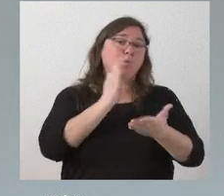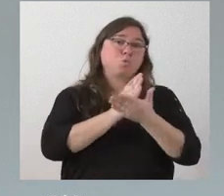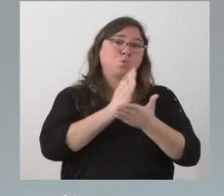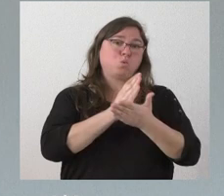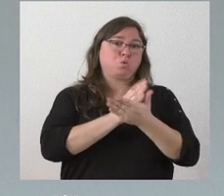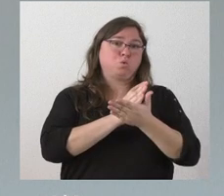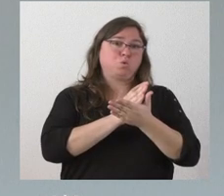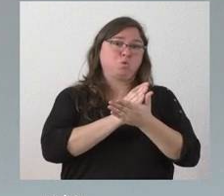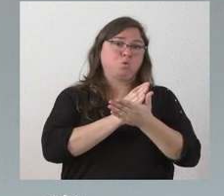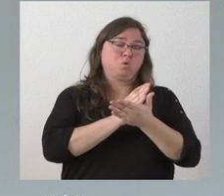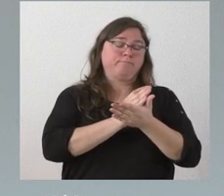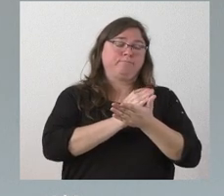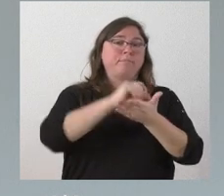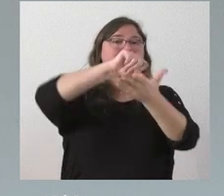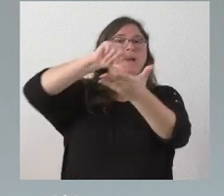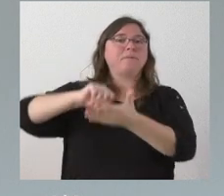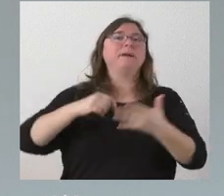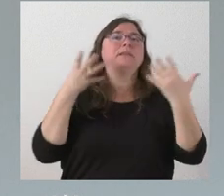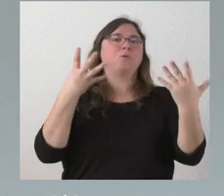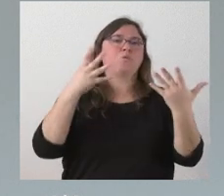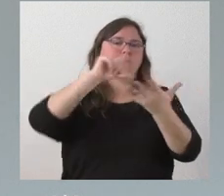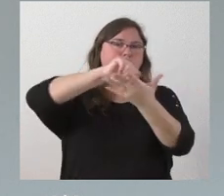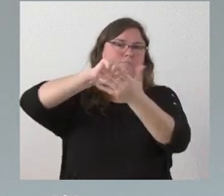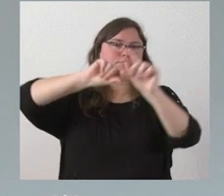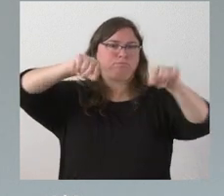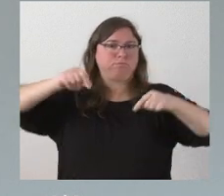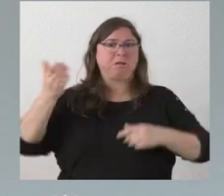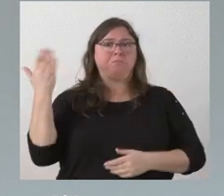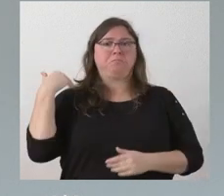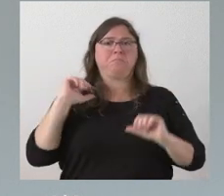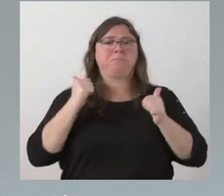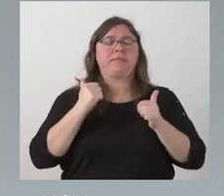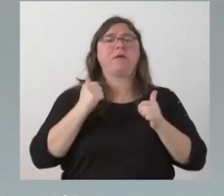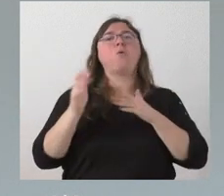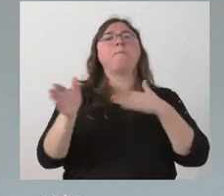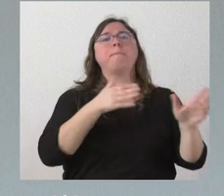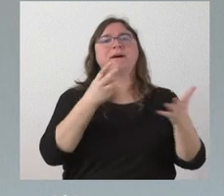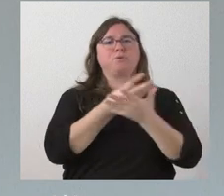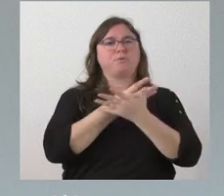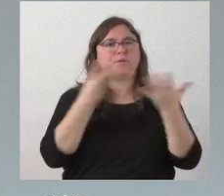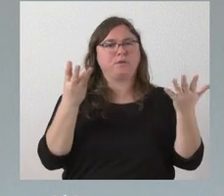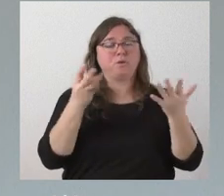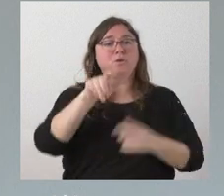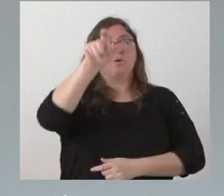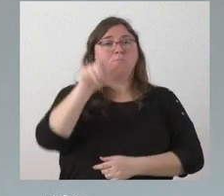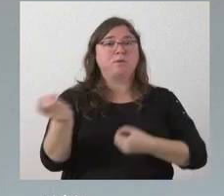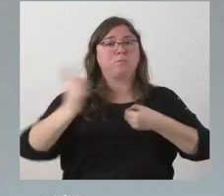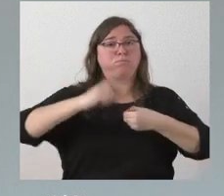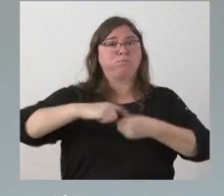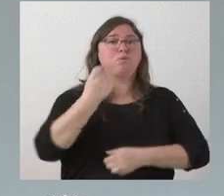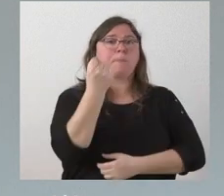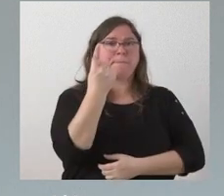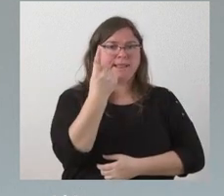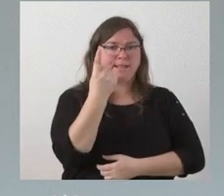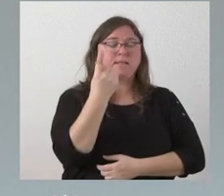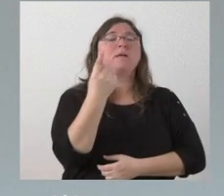en las nueve capitales de provincia esto empezó el pasado 18 de marzo con mil aspirantes que